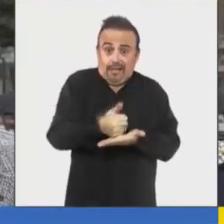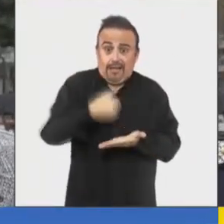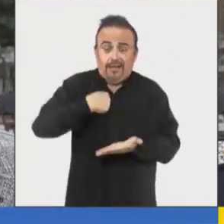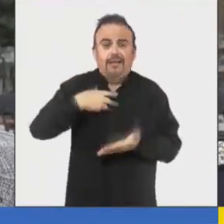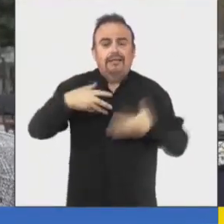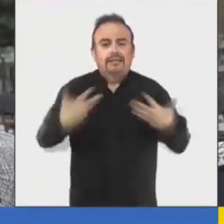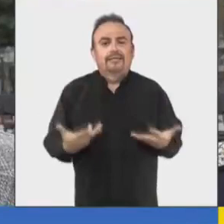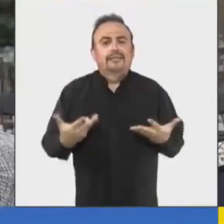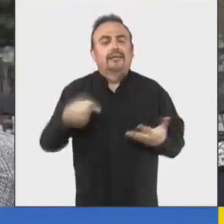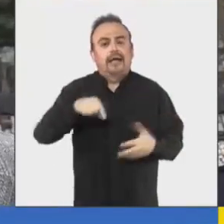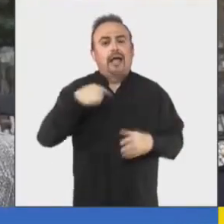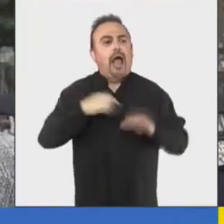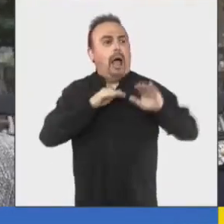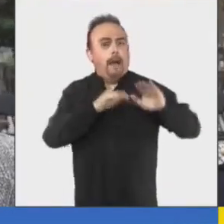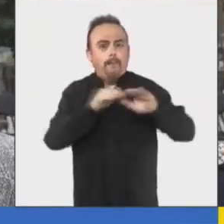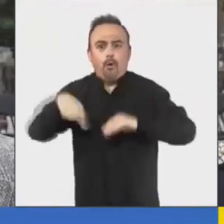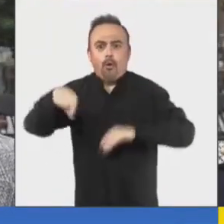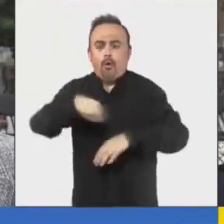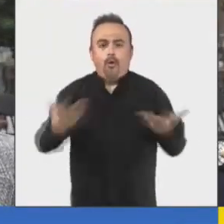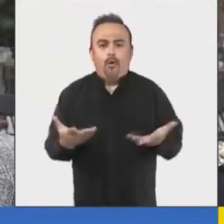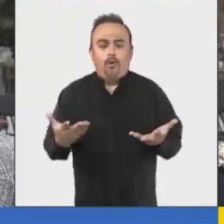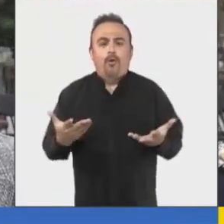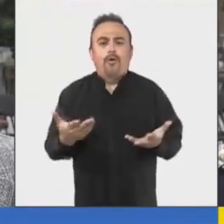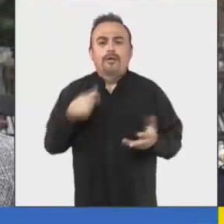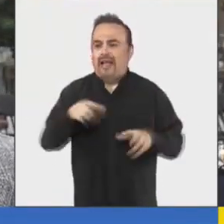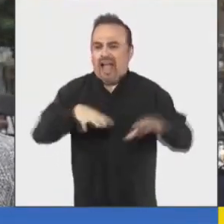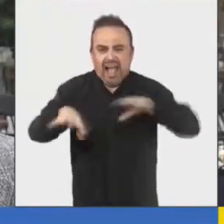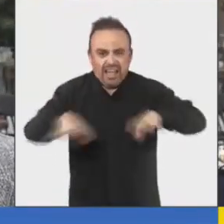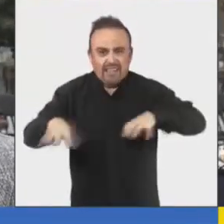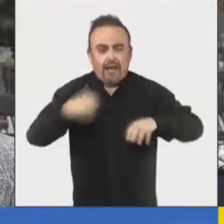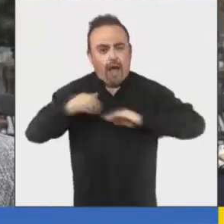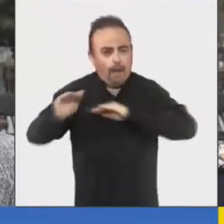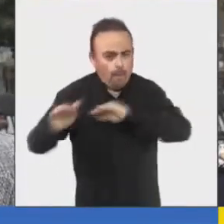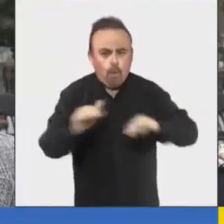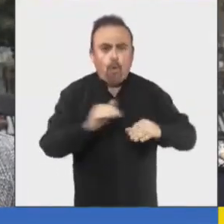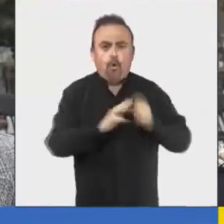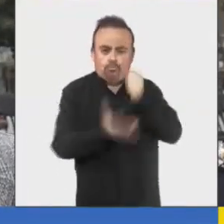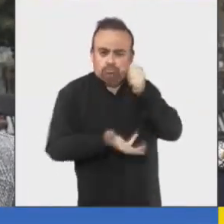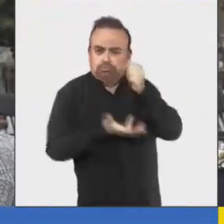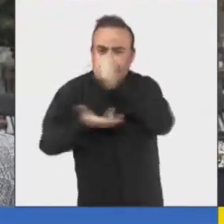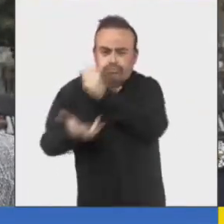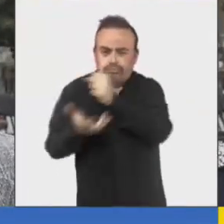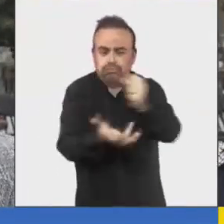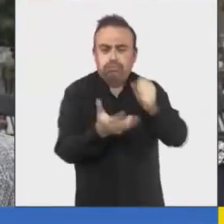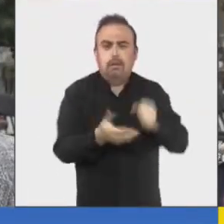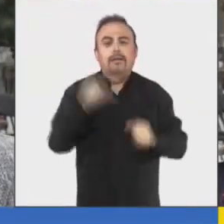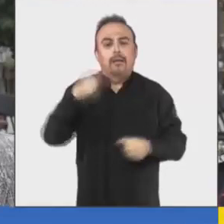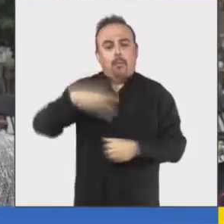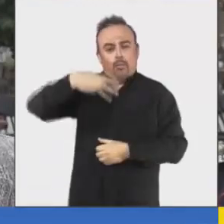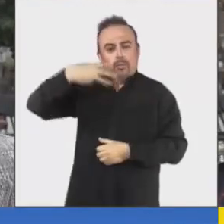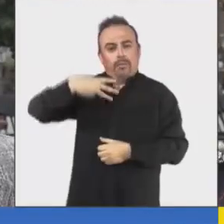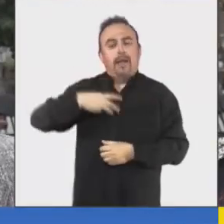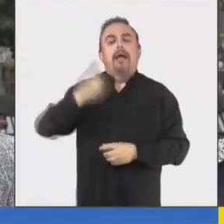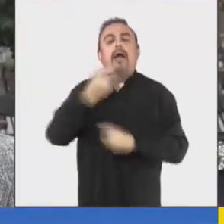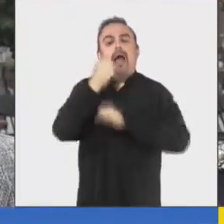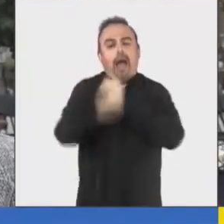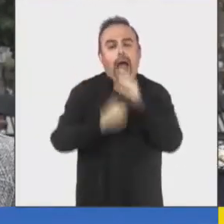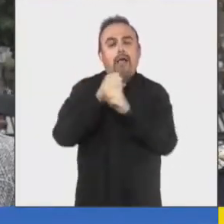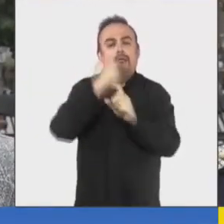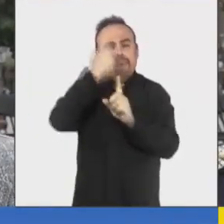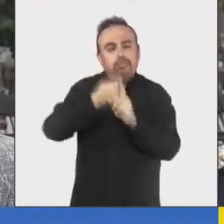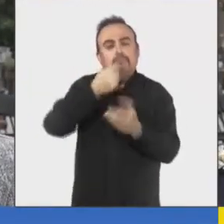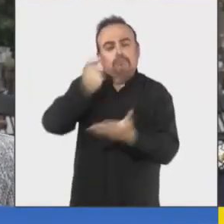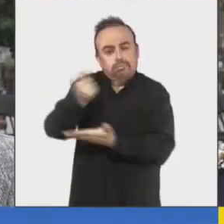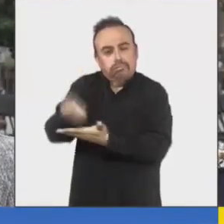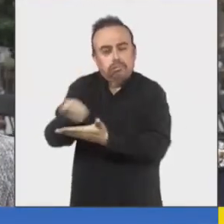con el apoyo para poder sacar adelante este tipo de actividades, sino que también con recursos concretos a través de la subvención municipal, pero también aportes extras,